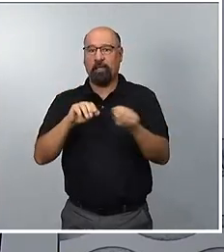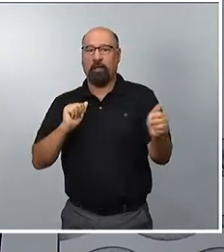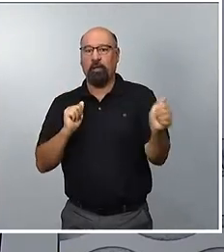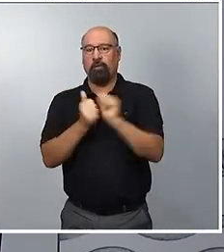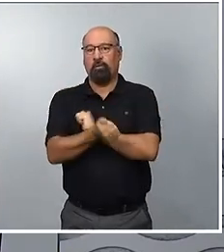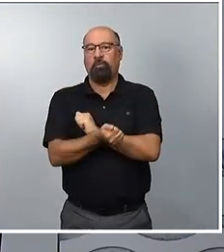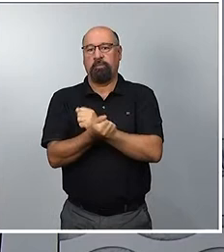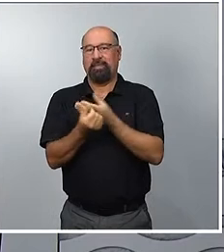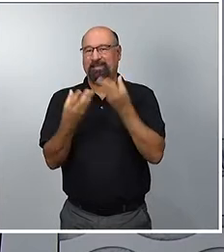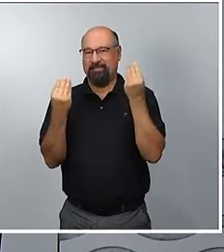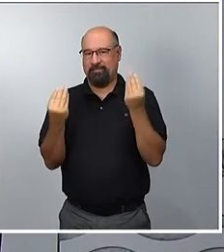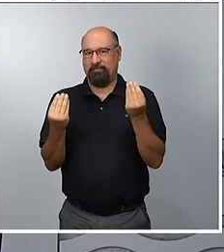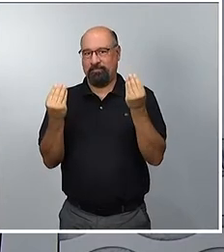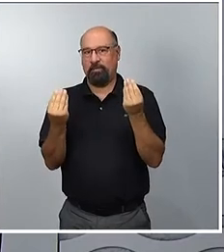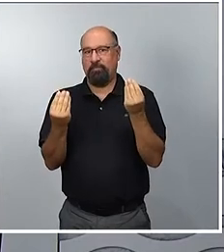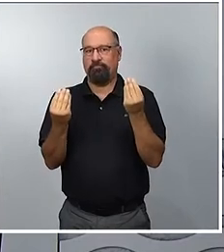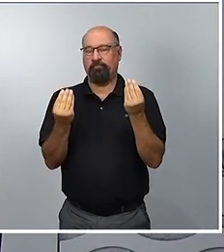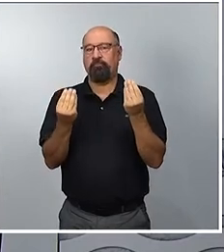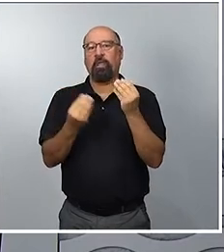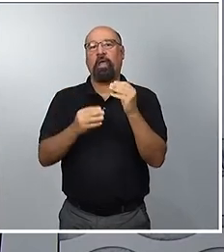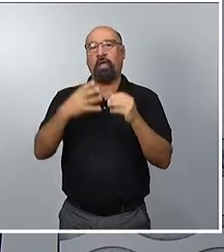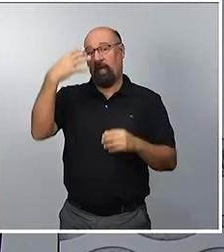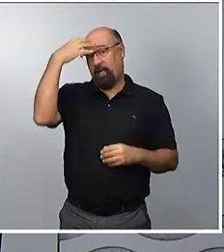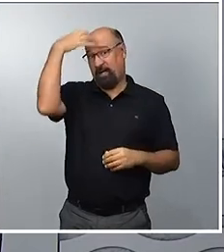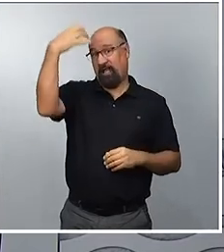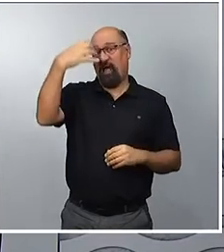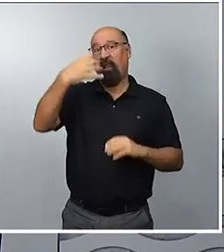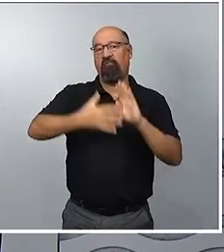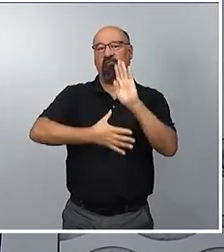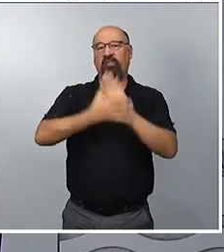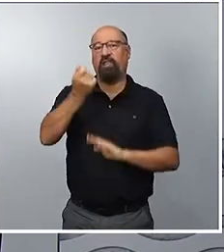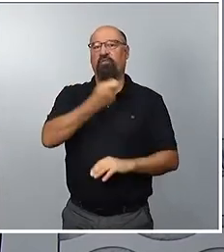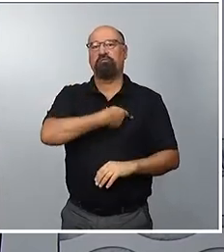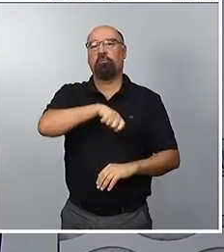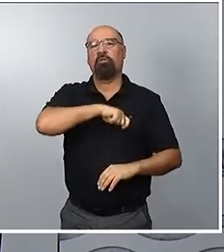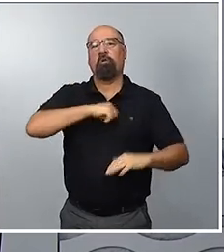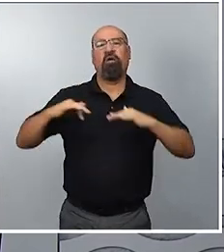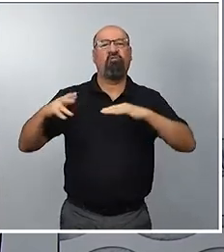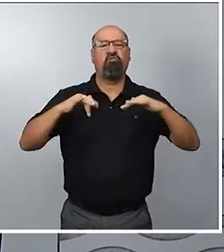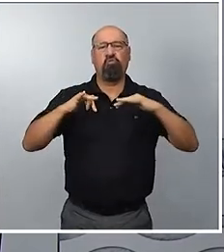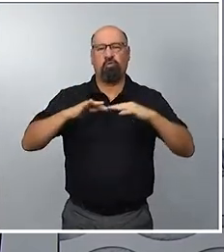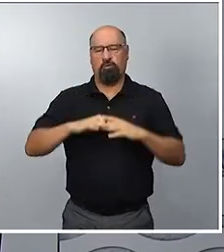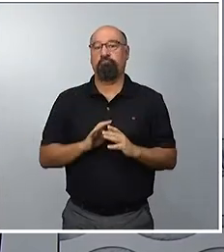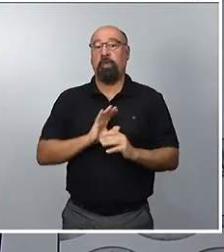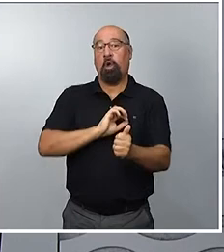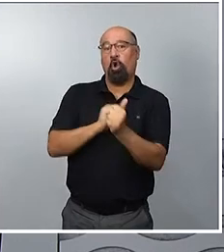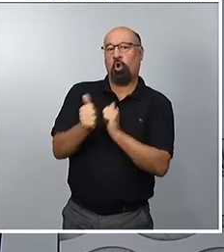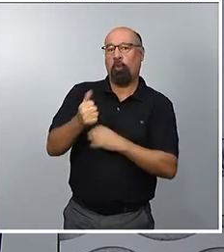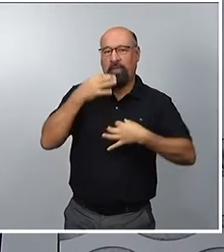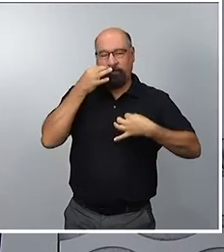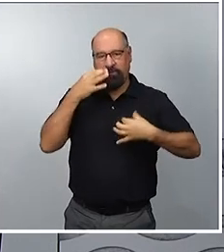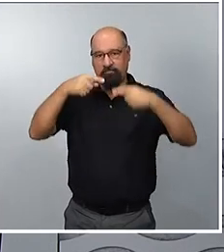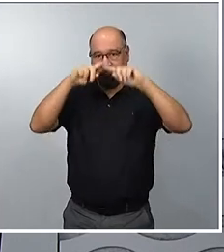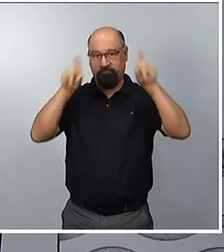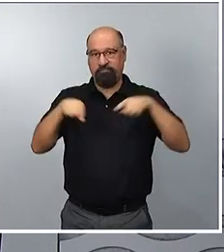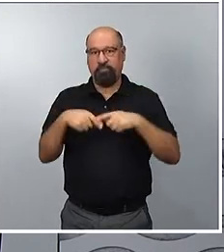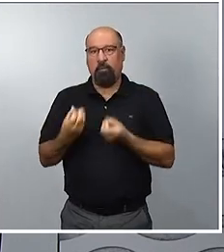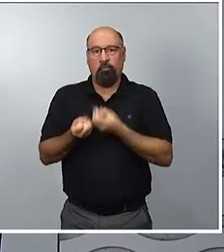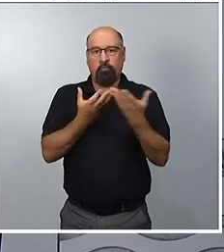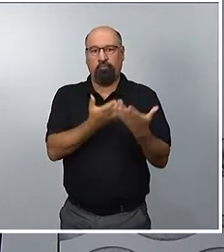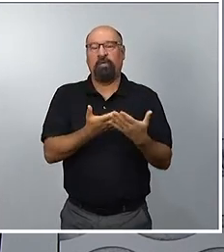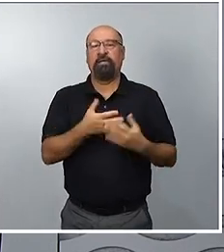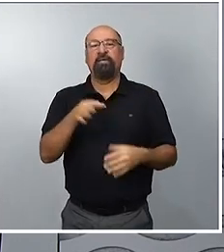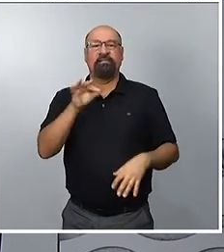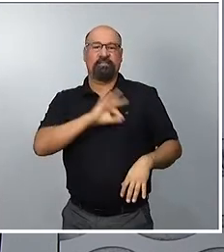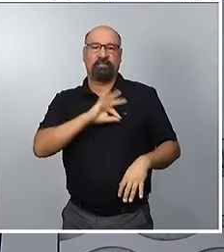comunicado emitido por la Real Federación Española de Fútbol, una copia íntegra de los comunicados emitidos por la señora